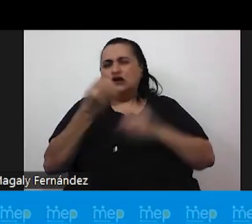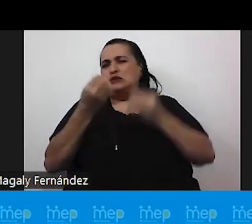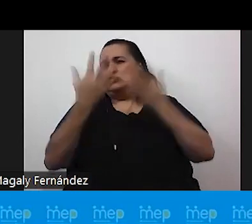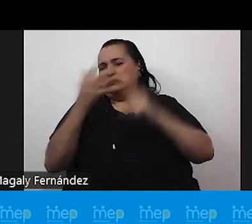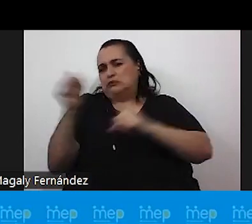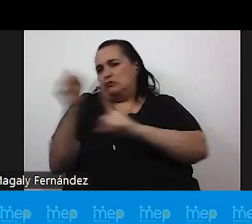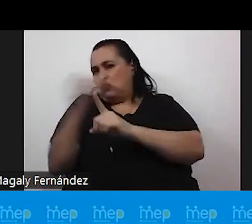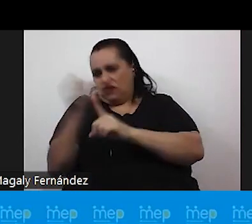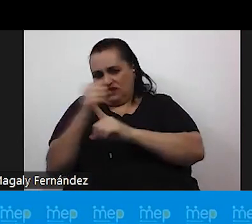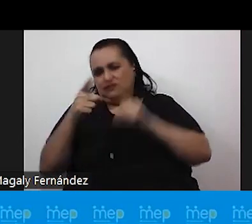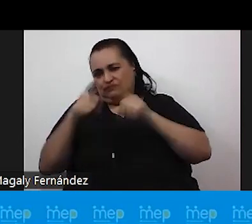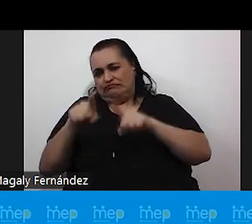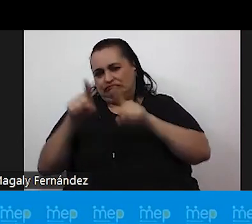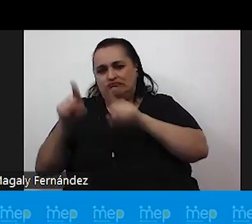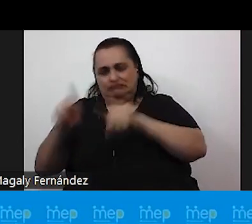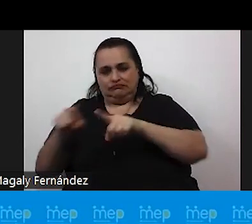violencia